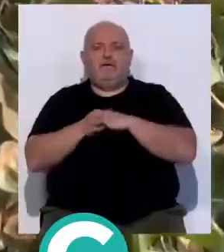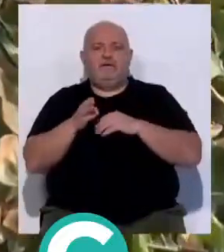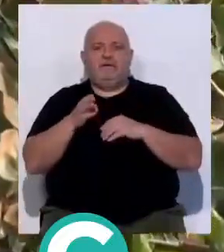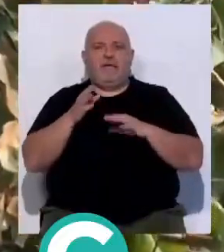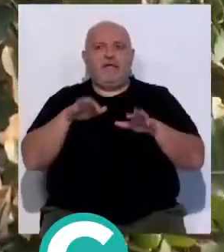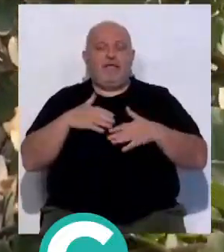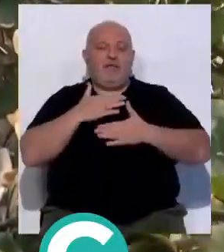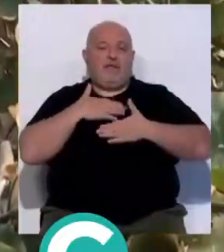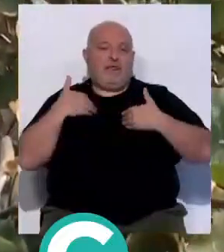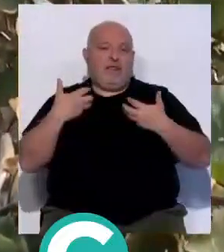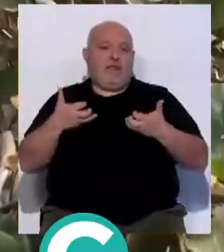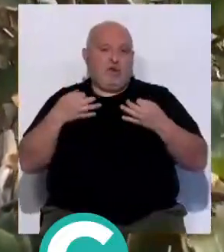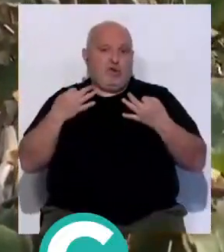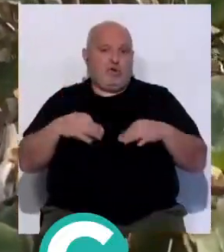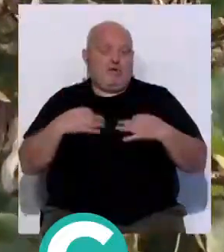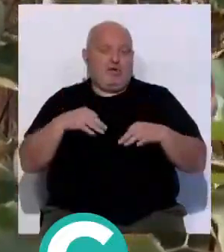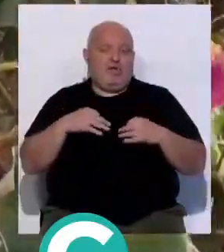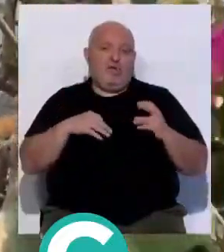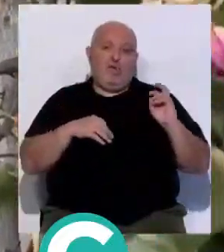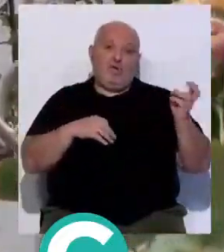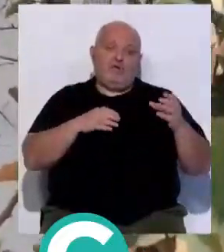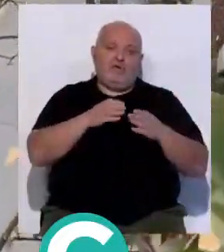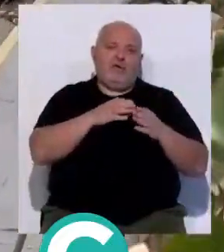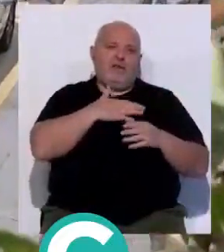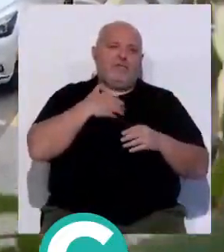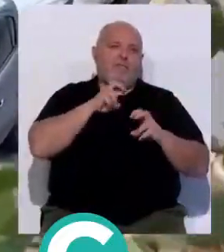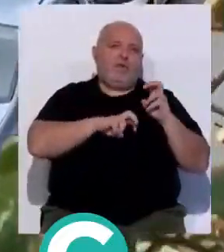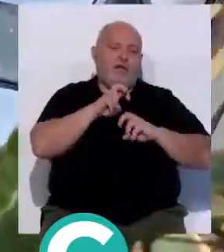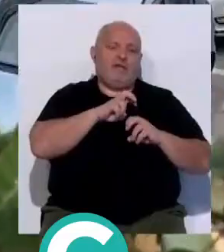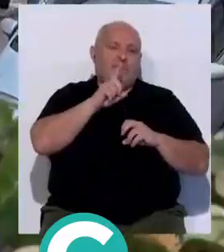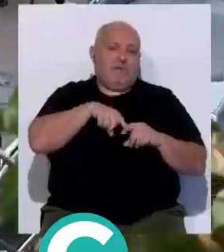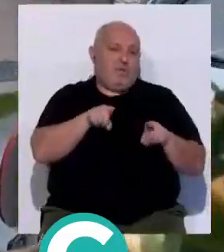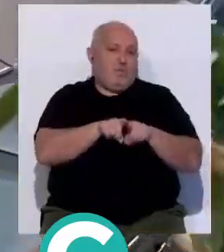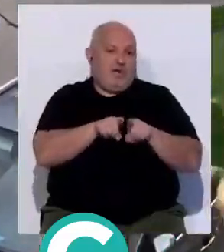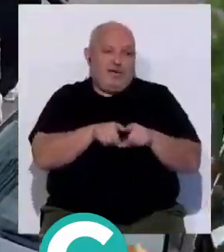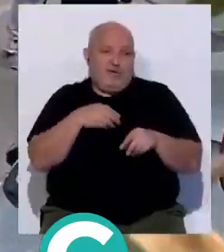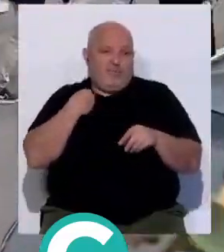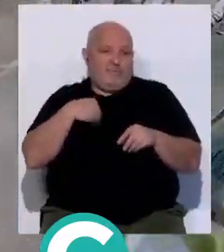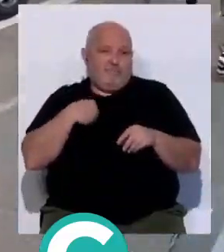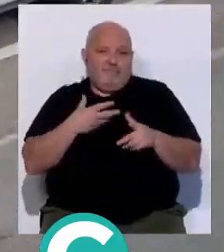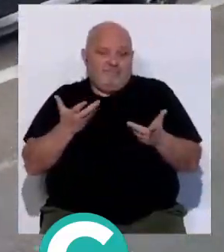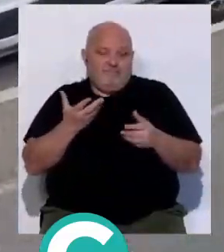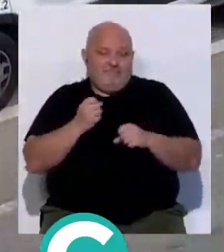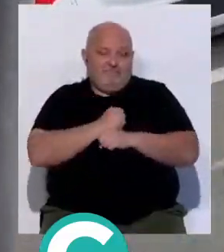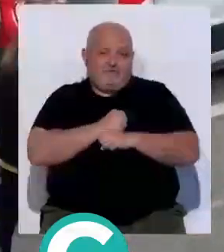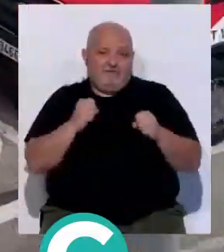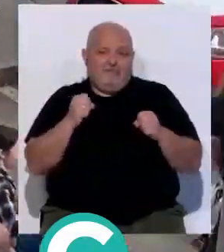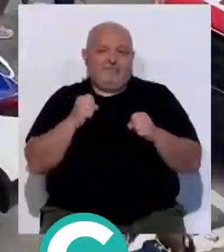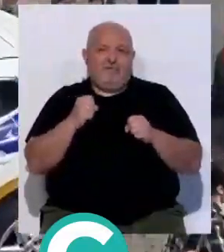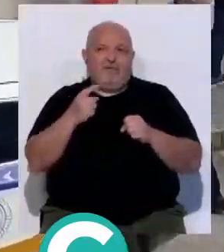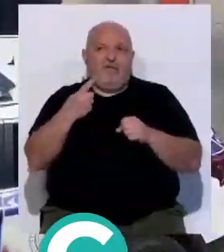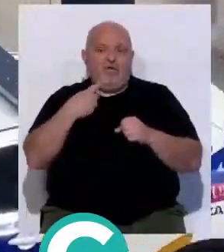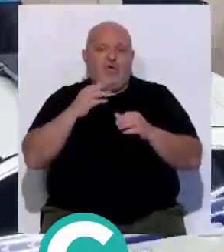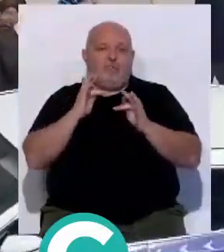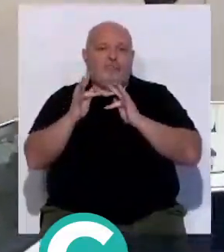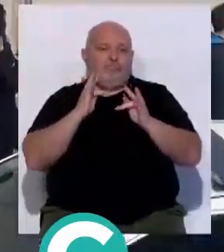local quiere que su equipo gane, la afición visitante pretende también que el suyo haga lo mismo, entonces no puede ser, o se reparten los